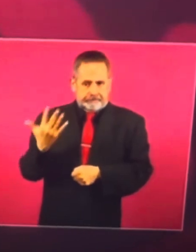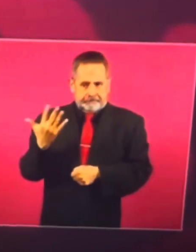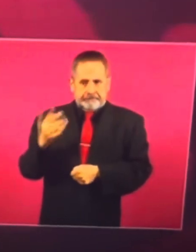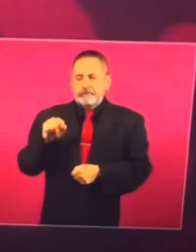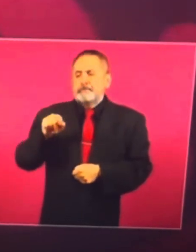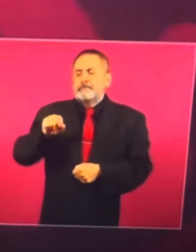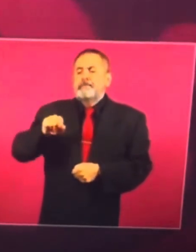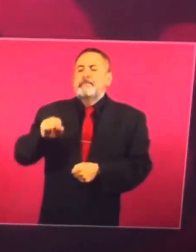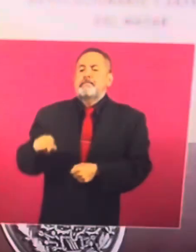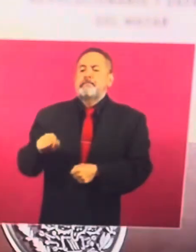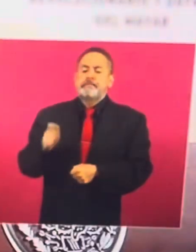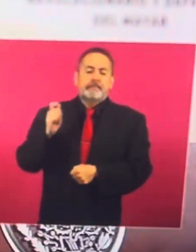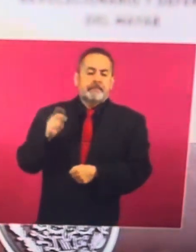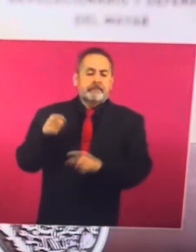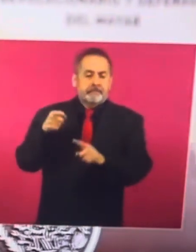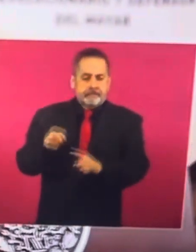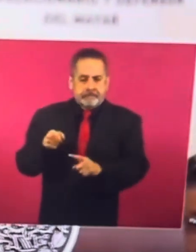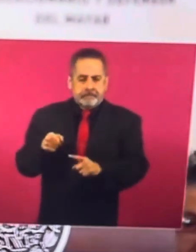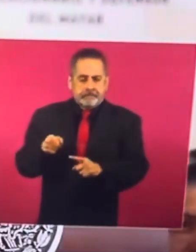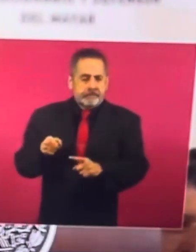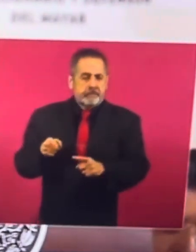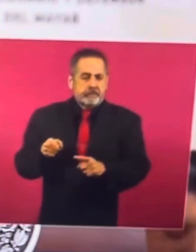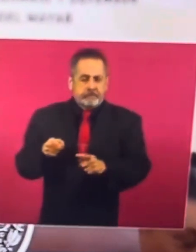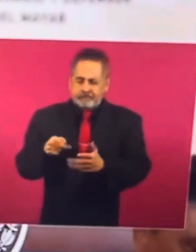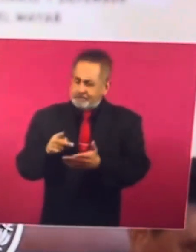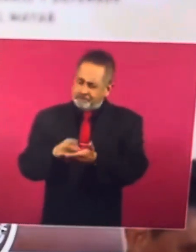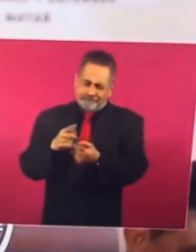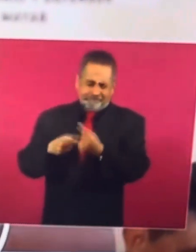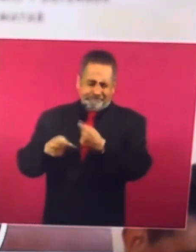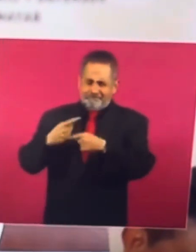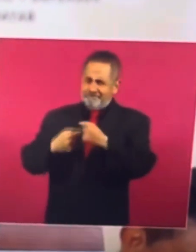el regresar,